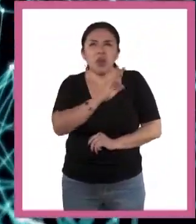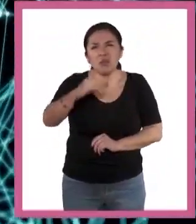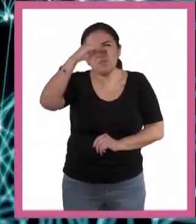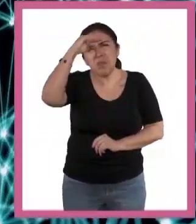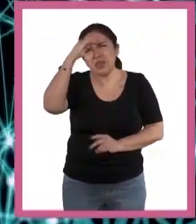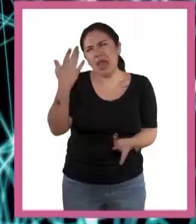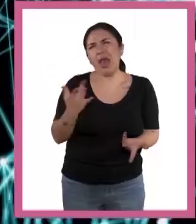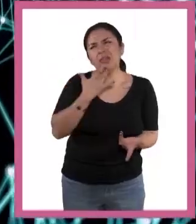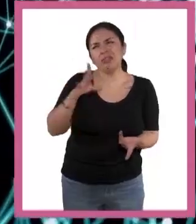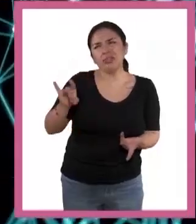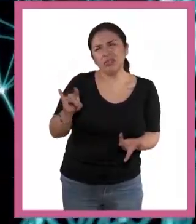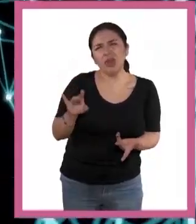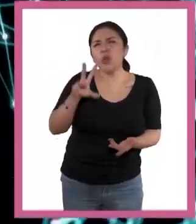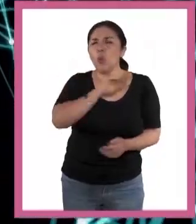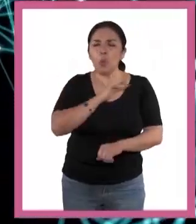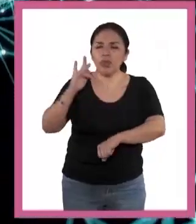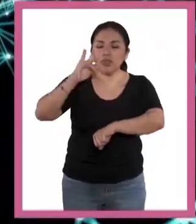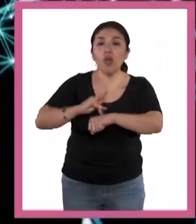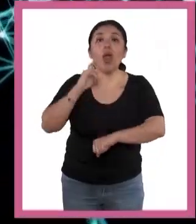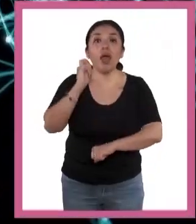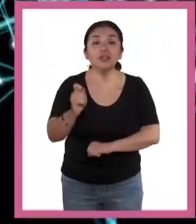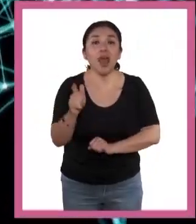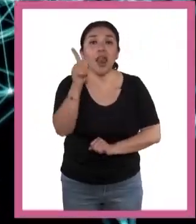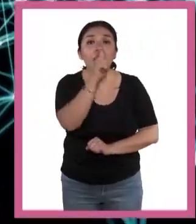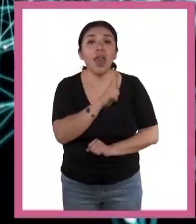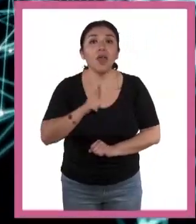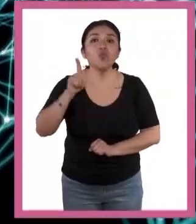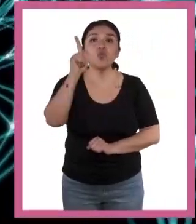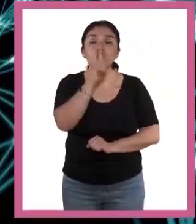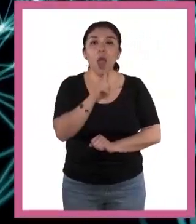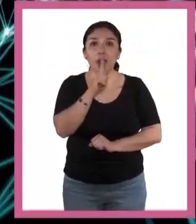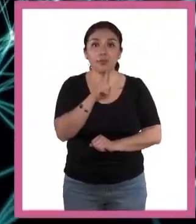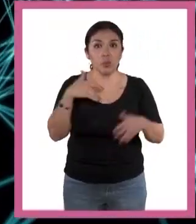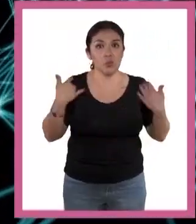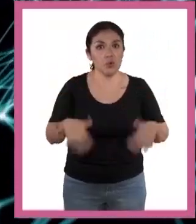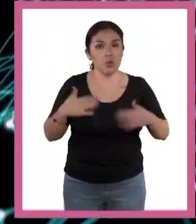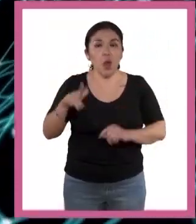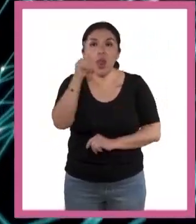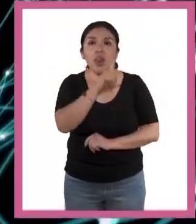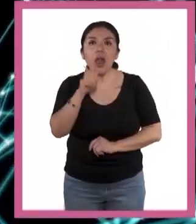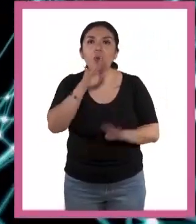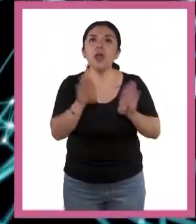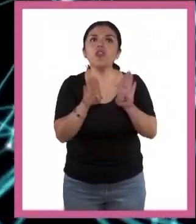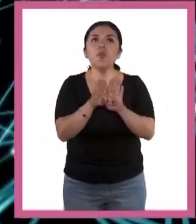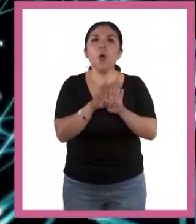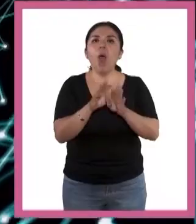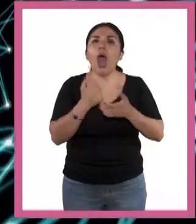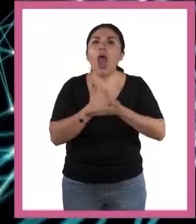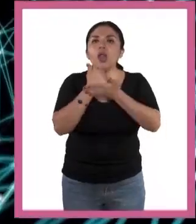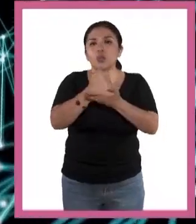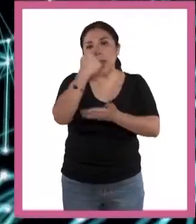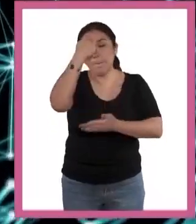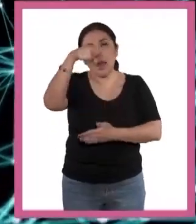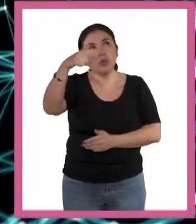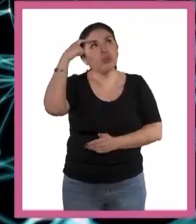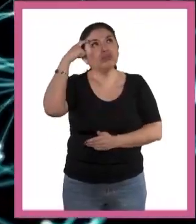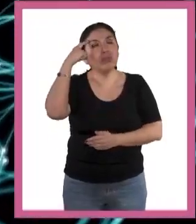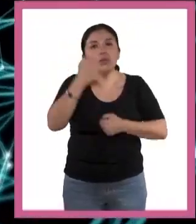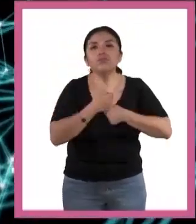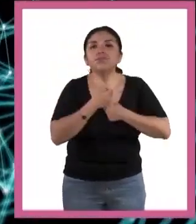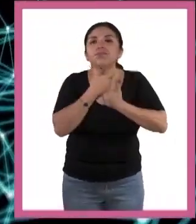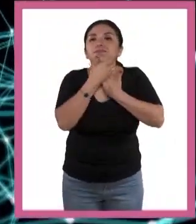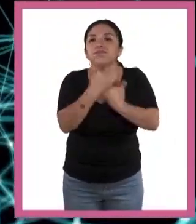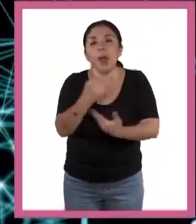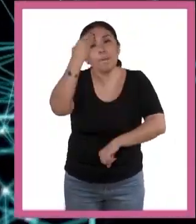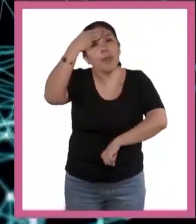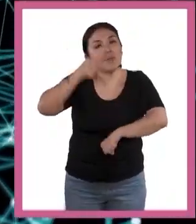tal porque no es tangible es el lenguaje. El lenguaje es como una extensión de nuestra propia mente y de